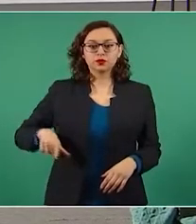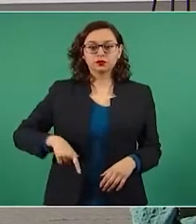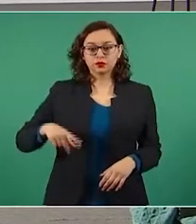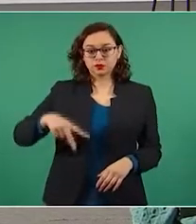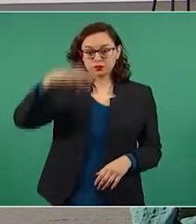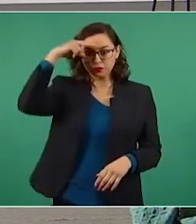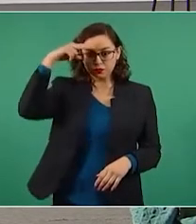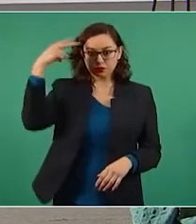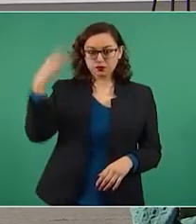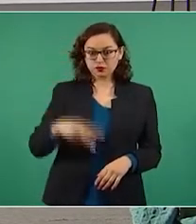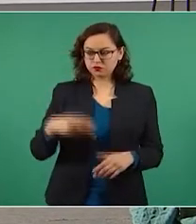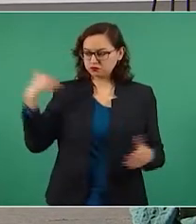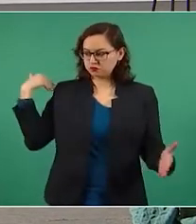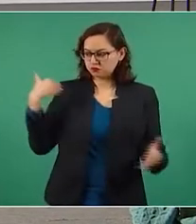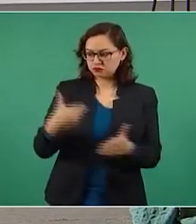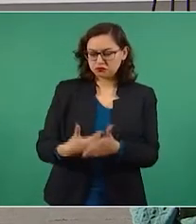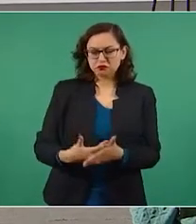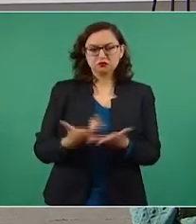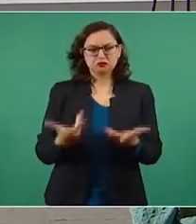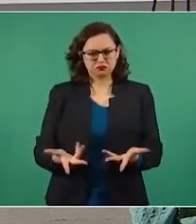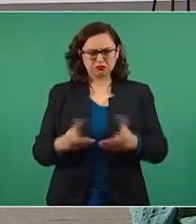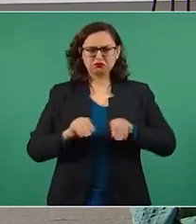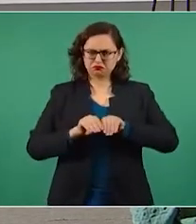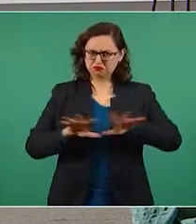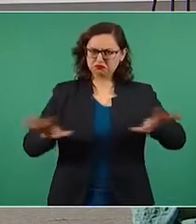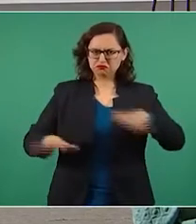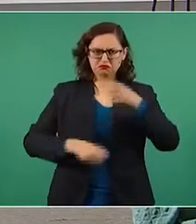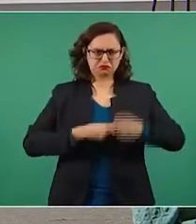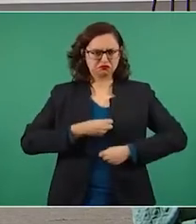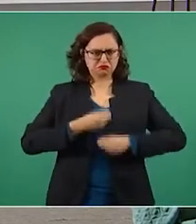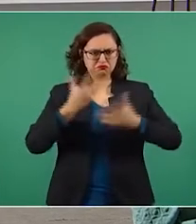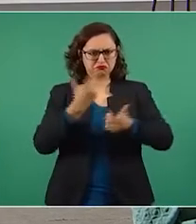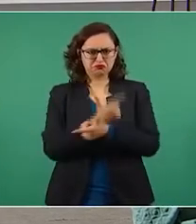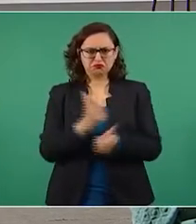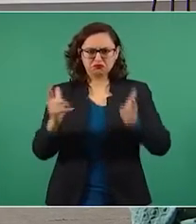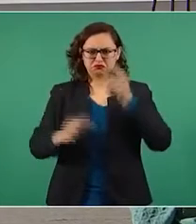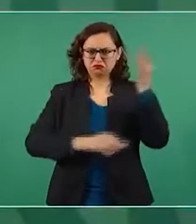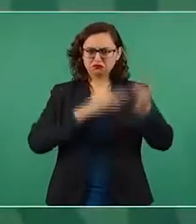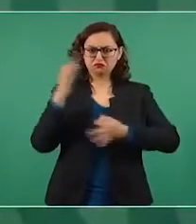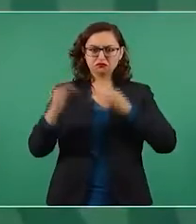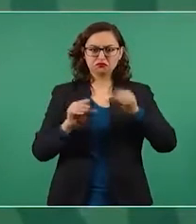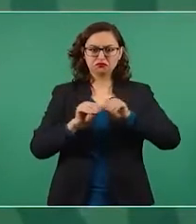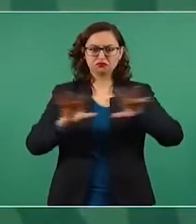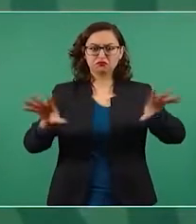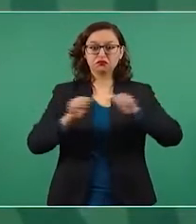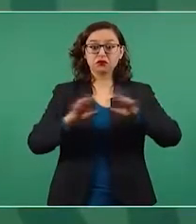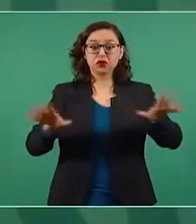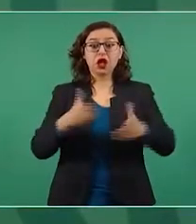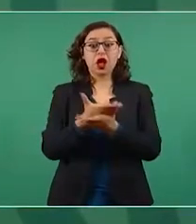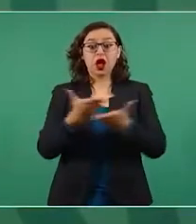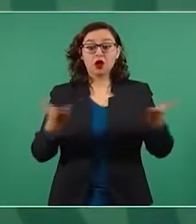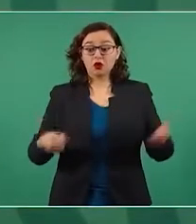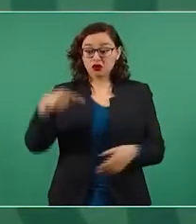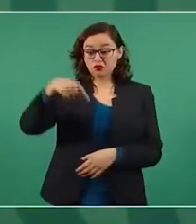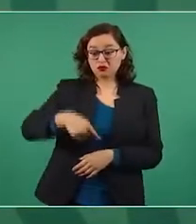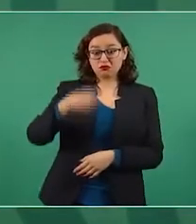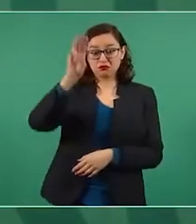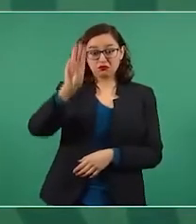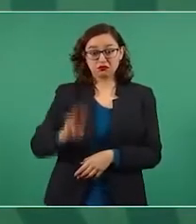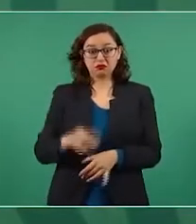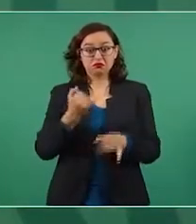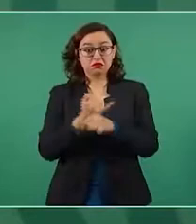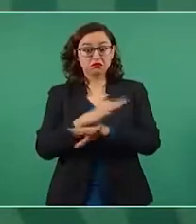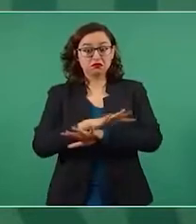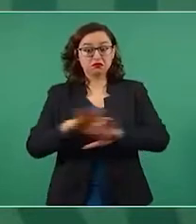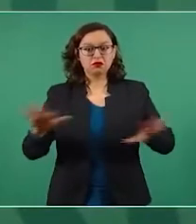respetar la libre expresión. Quienes quieren las mentiras será una plaza pública en la que se discutirá libremente sobre la información